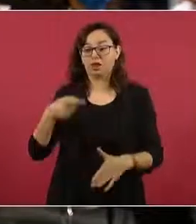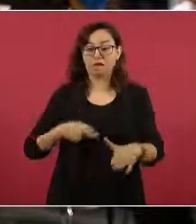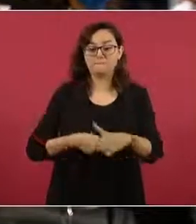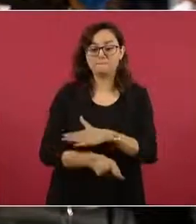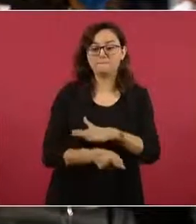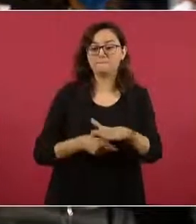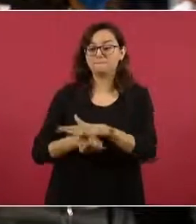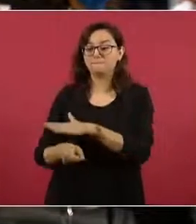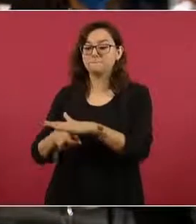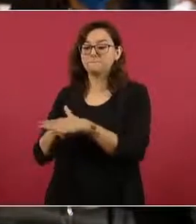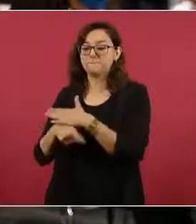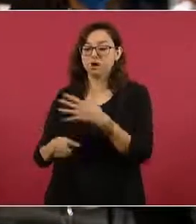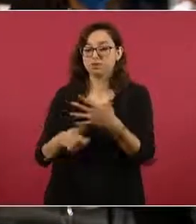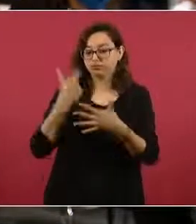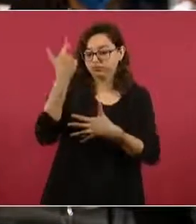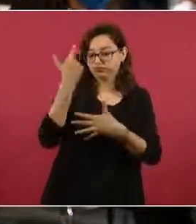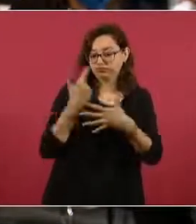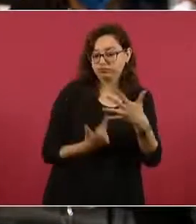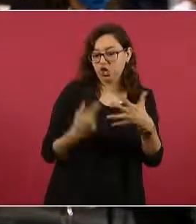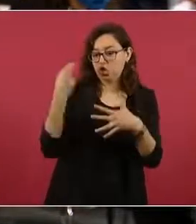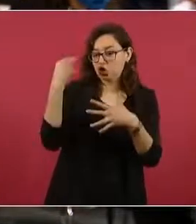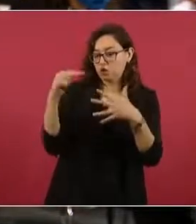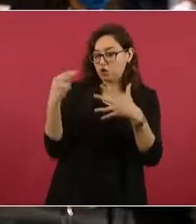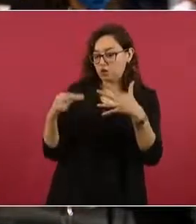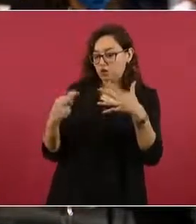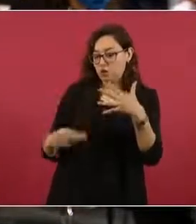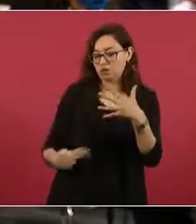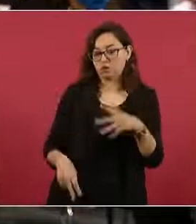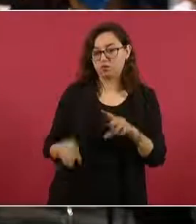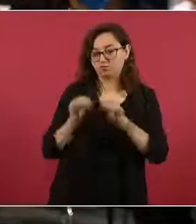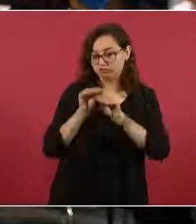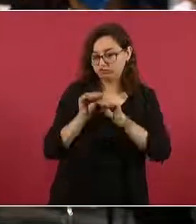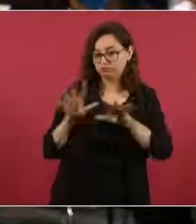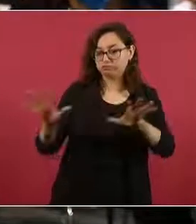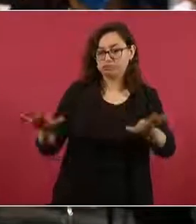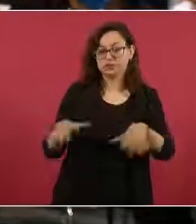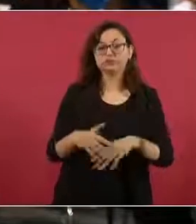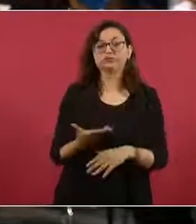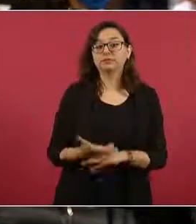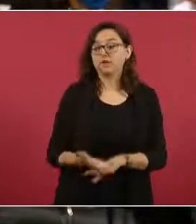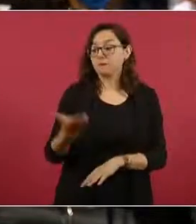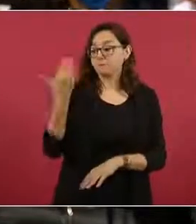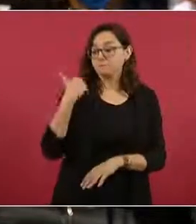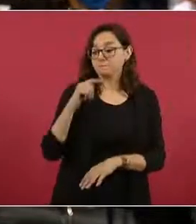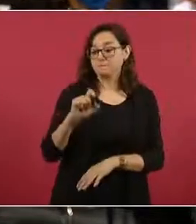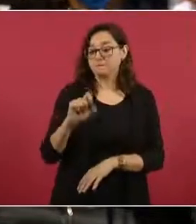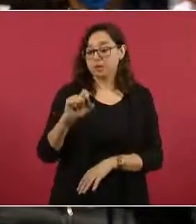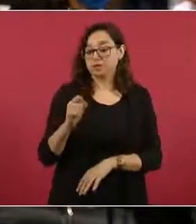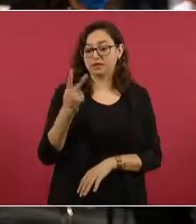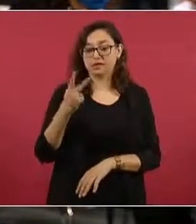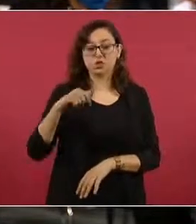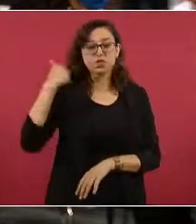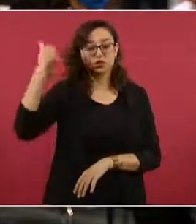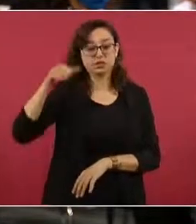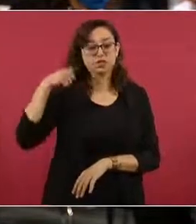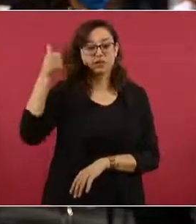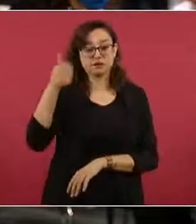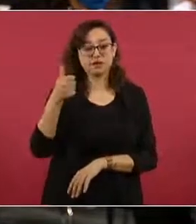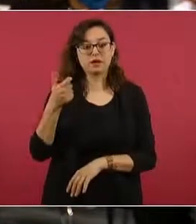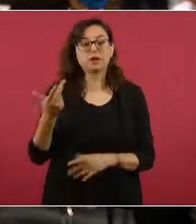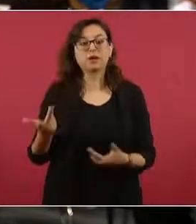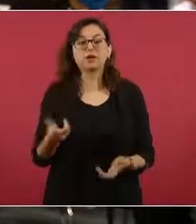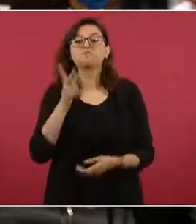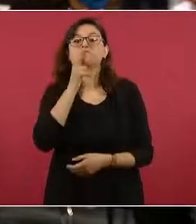parte de Petróleos Mexicanos. El 22 de abril pasado, bueno, el 22 de abril, el Consejo de